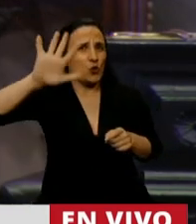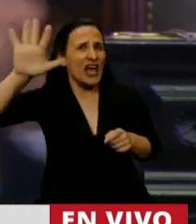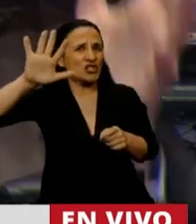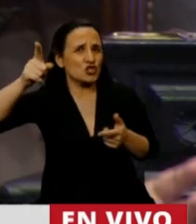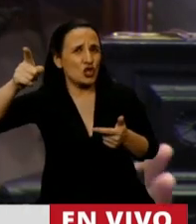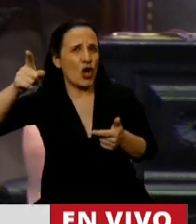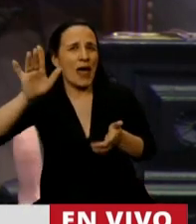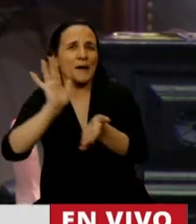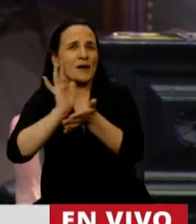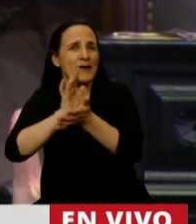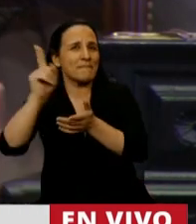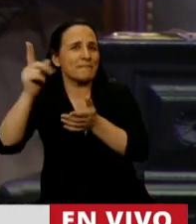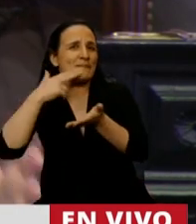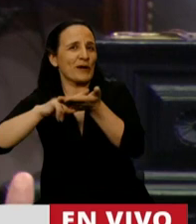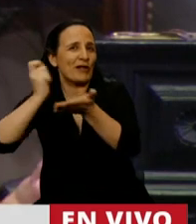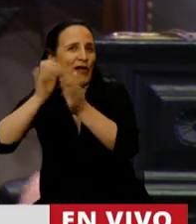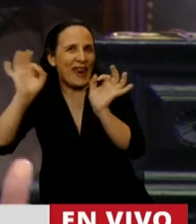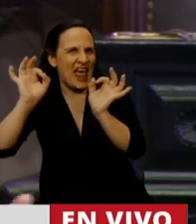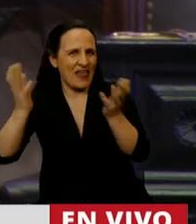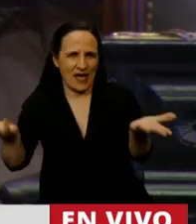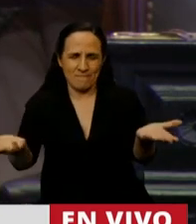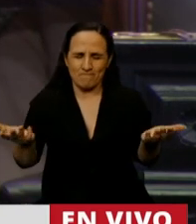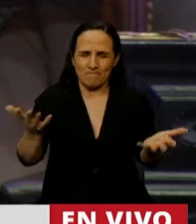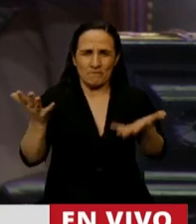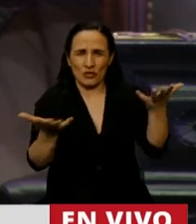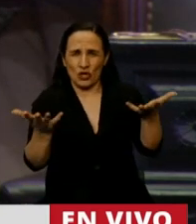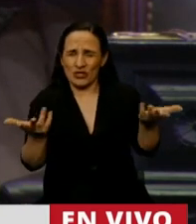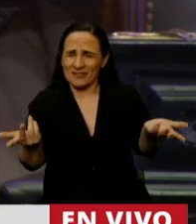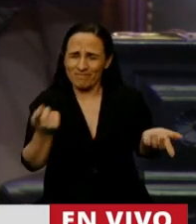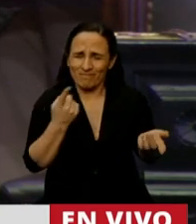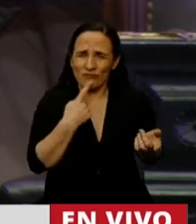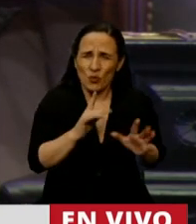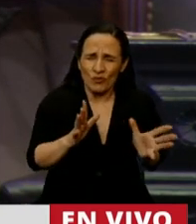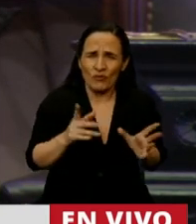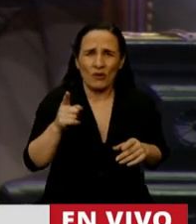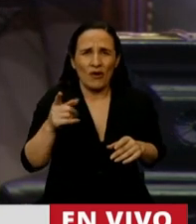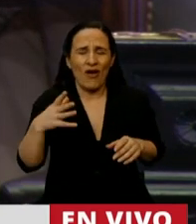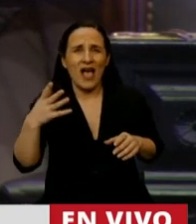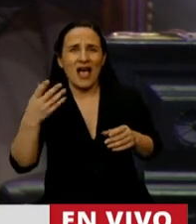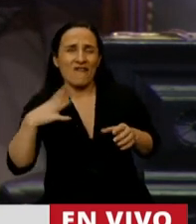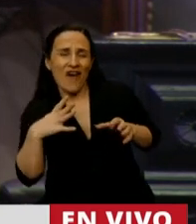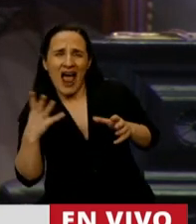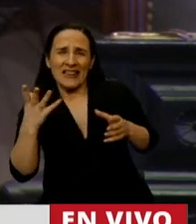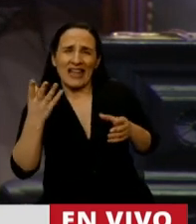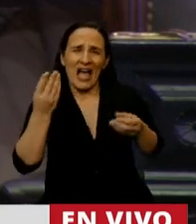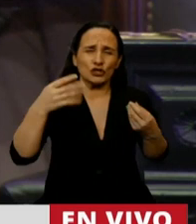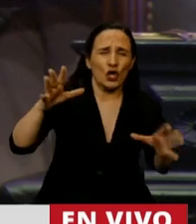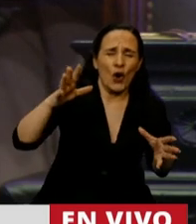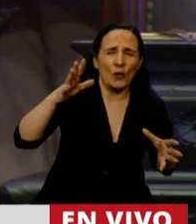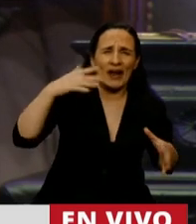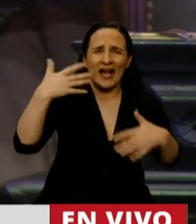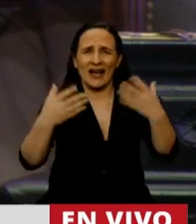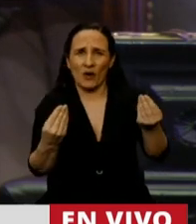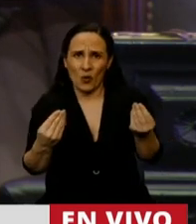especie de free shop. Entonces, ¿en qué quedamos? ¿Faltan recursos o sobran recursos? ¿Cuál es la pauta?